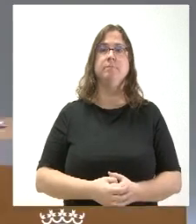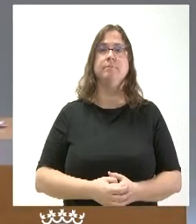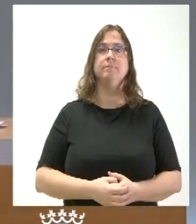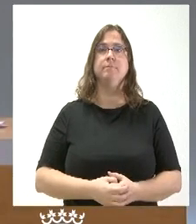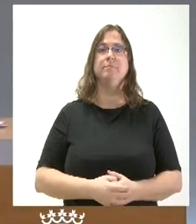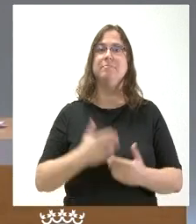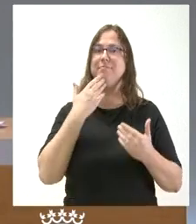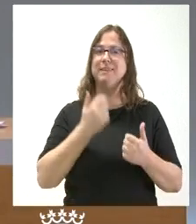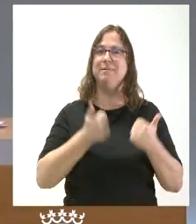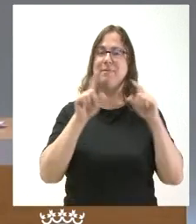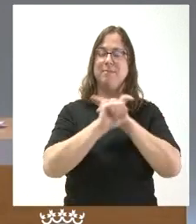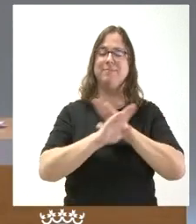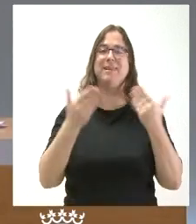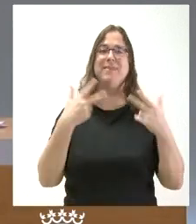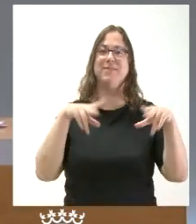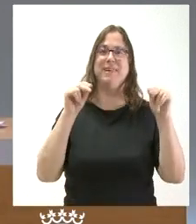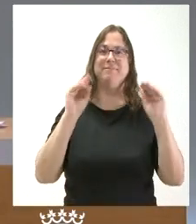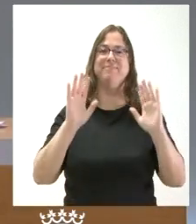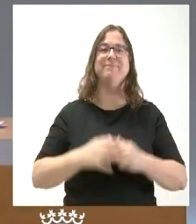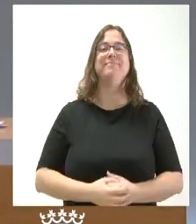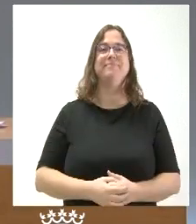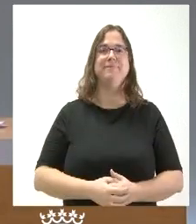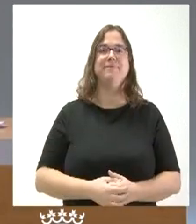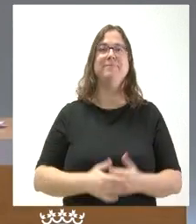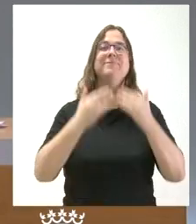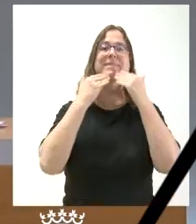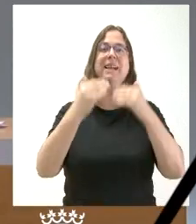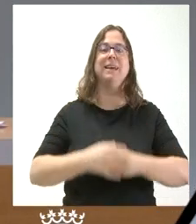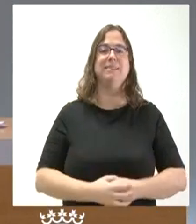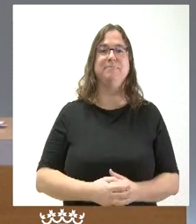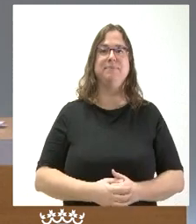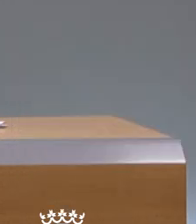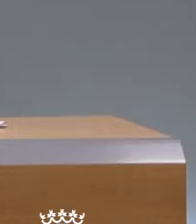pues si no hay más preguntas aquí terminamos gracias gracias gracias